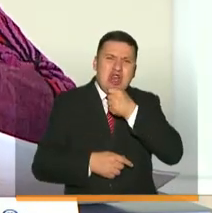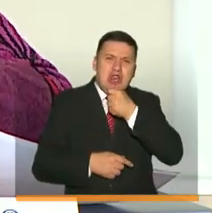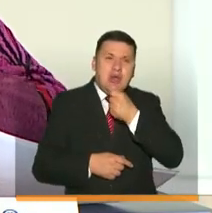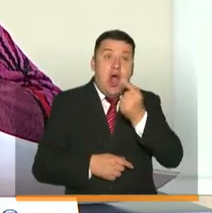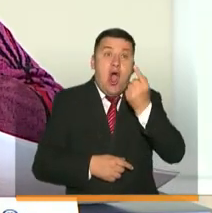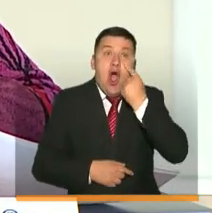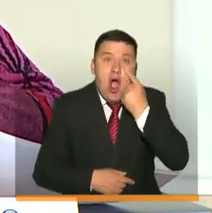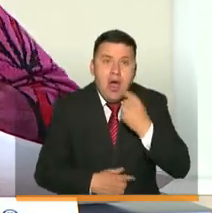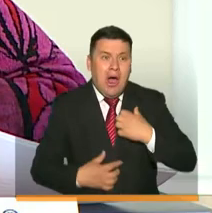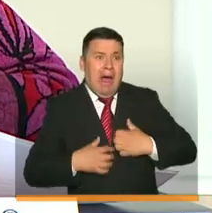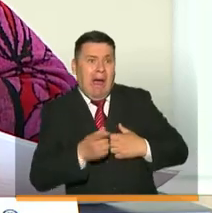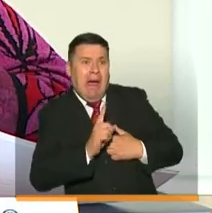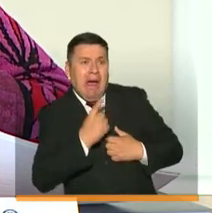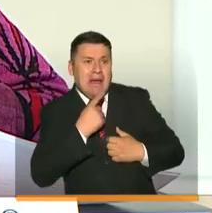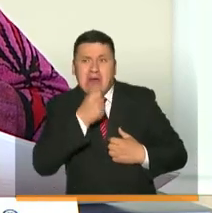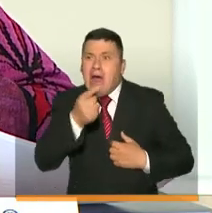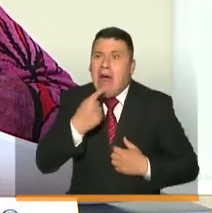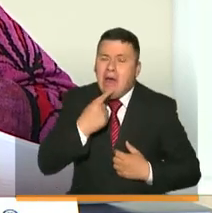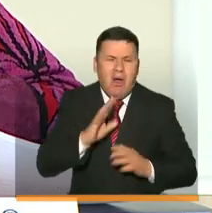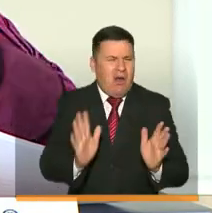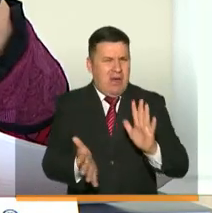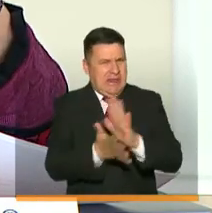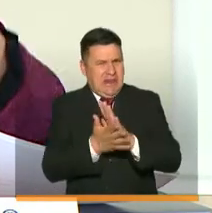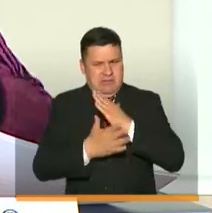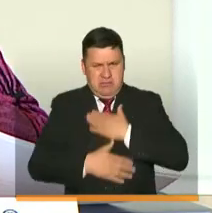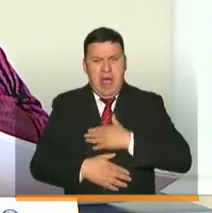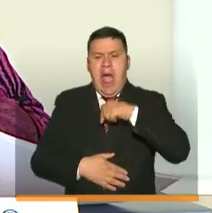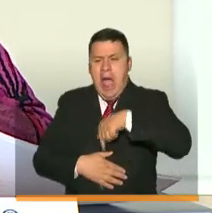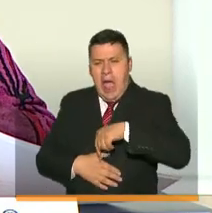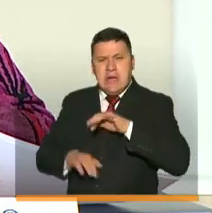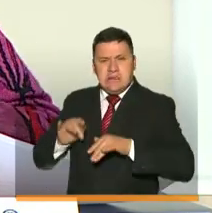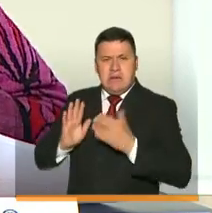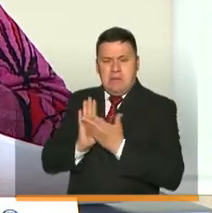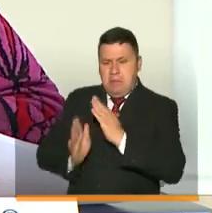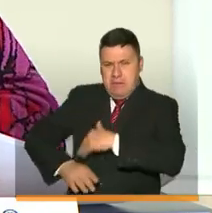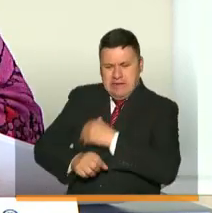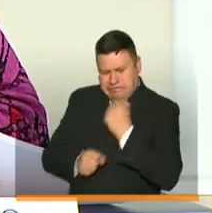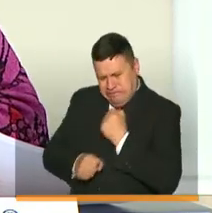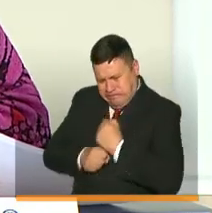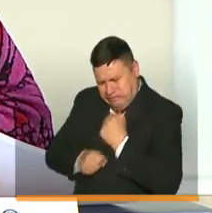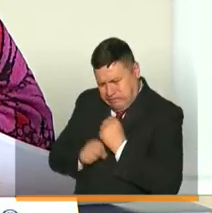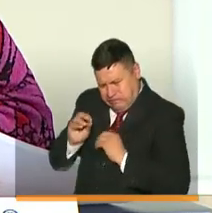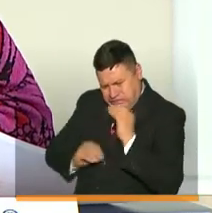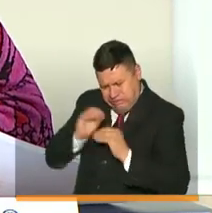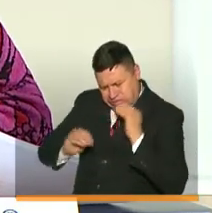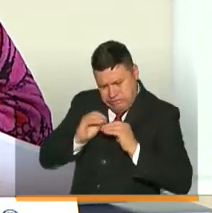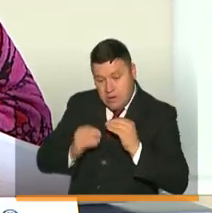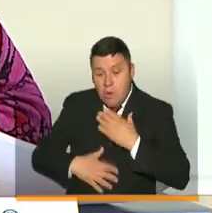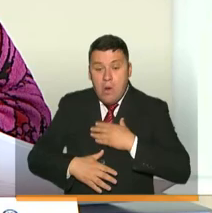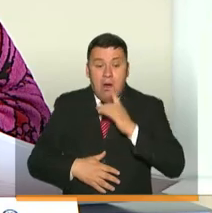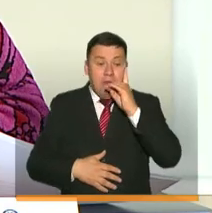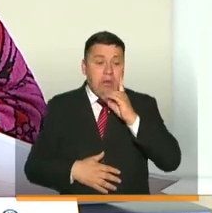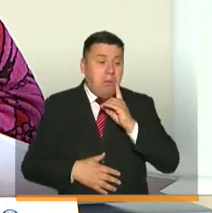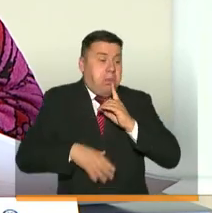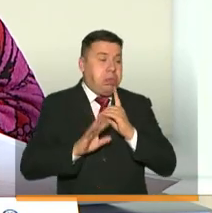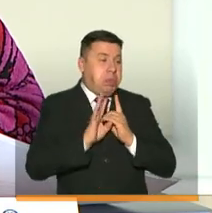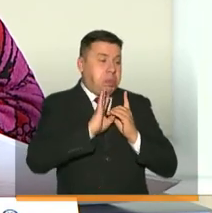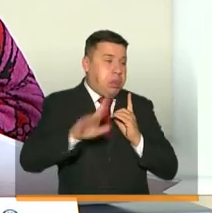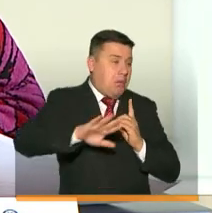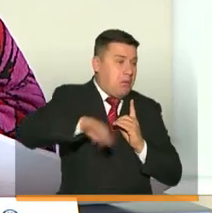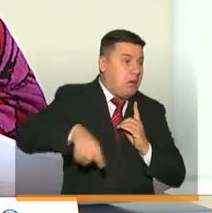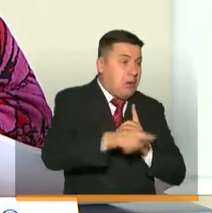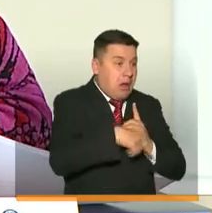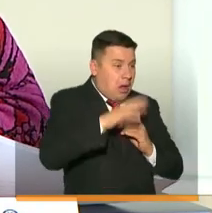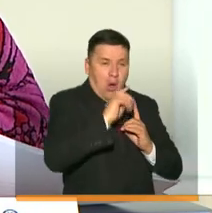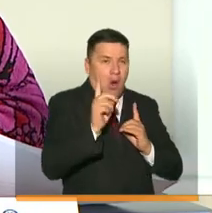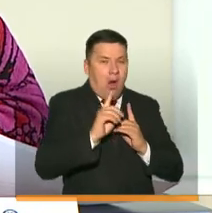alertan, que los angustian, darles toda la tranquilidad. Seguimos en ese proceso, no se tomará ninguna decisión que no sea concertada con los actores de la